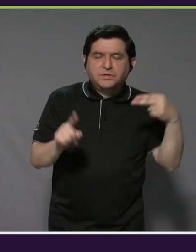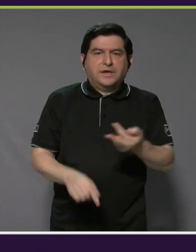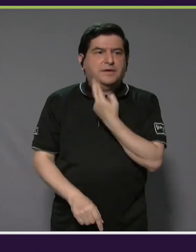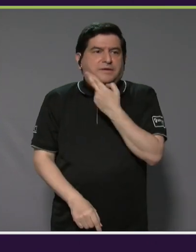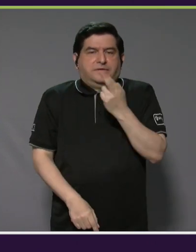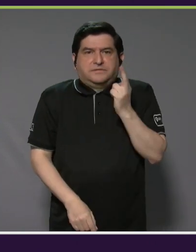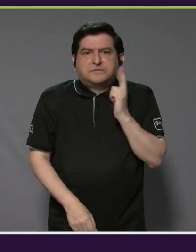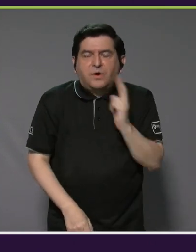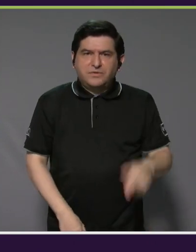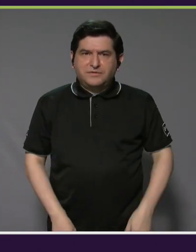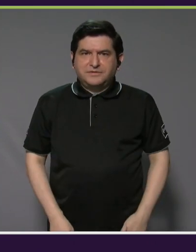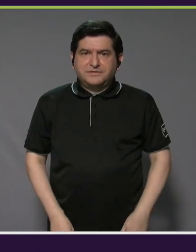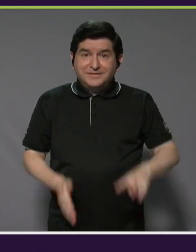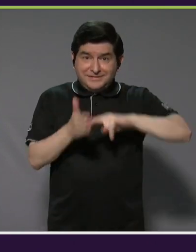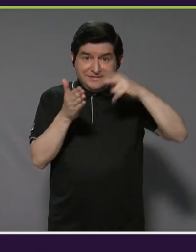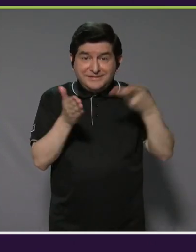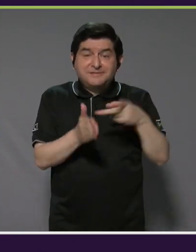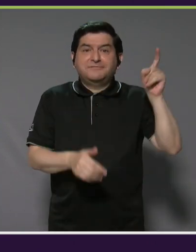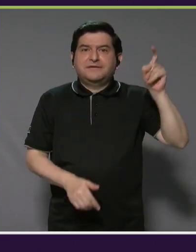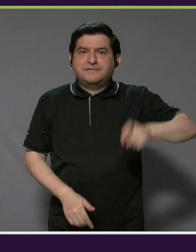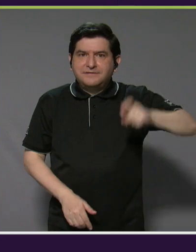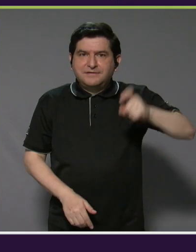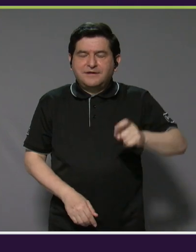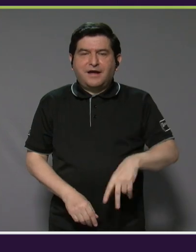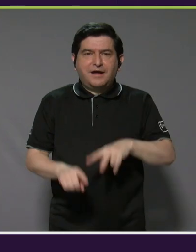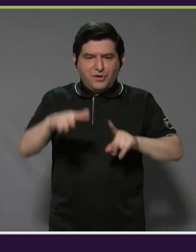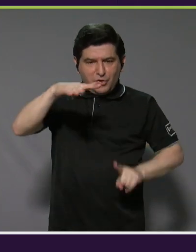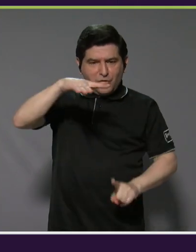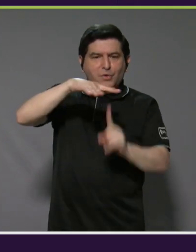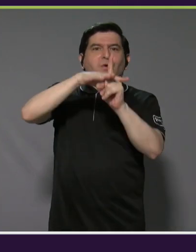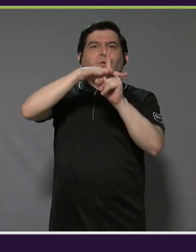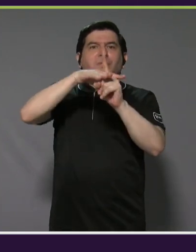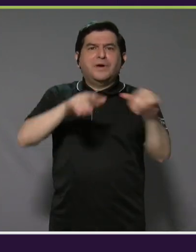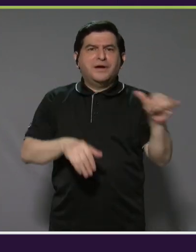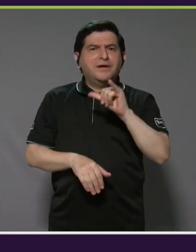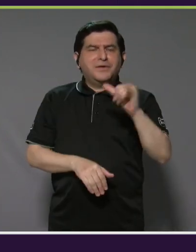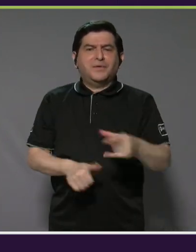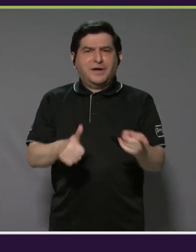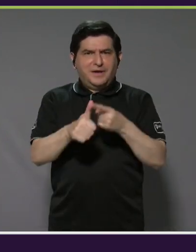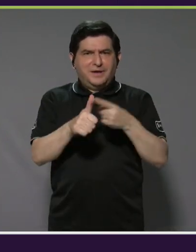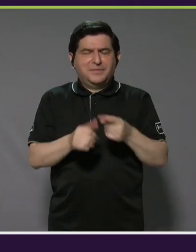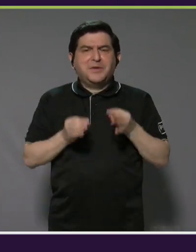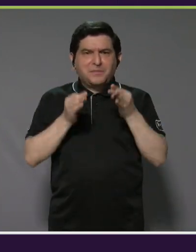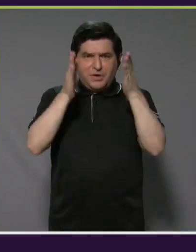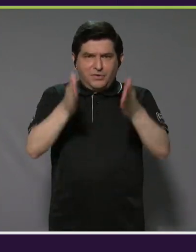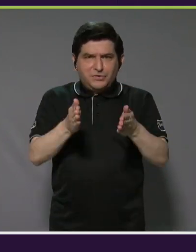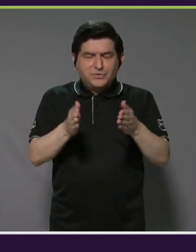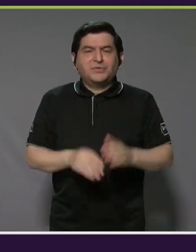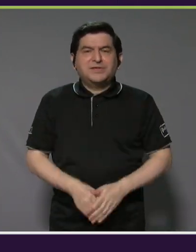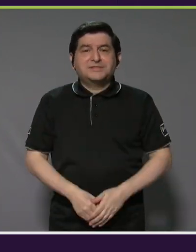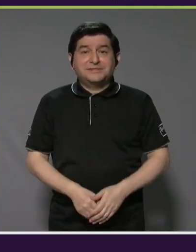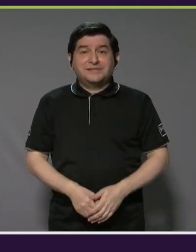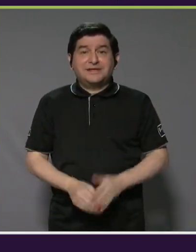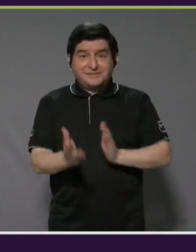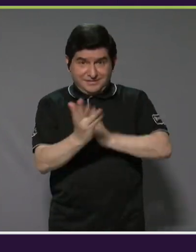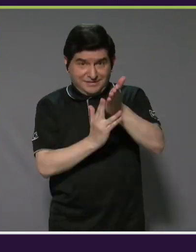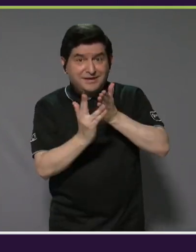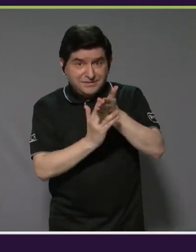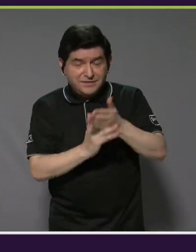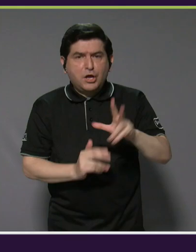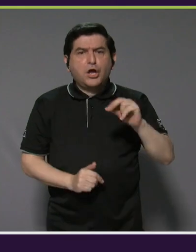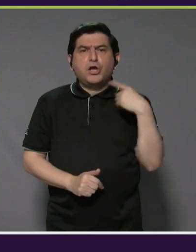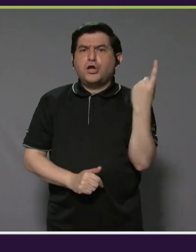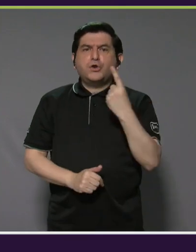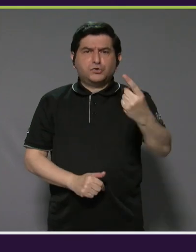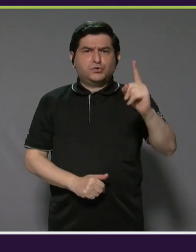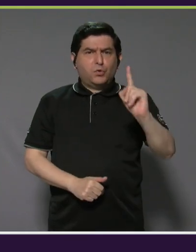restaurante, genera esa necesidad y esa visibilidad también. Primero, el turismo accesible y que la accesibilidad no